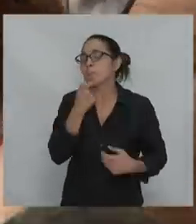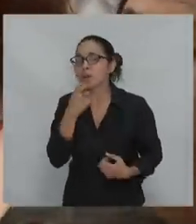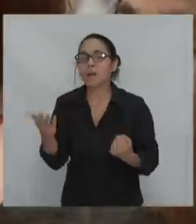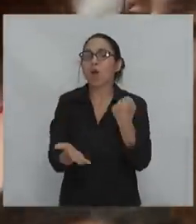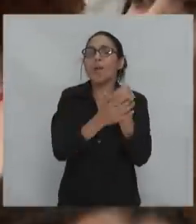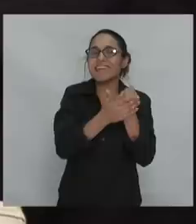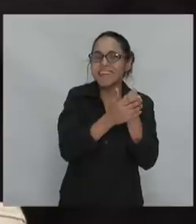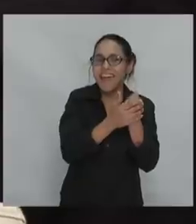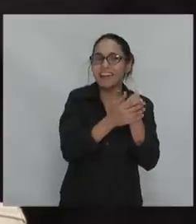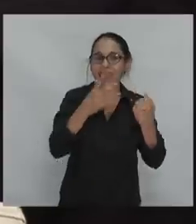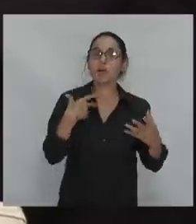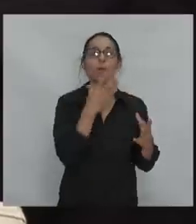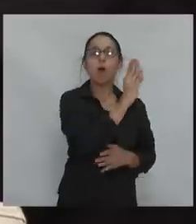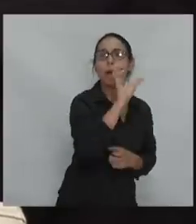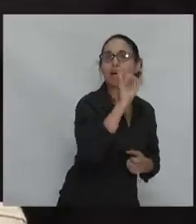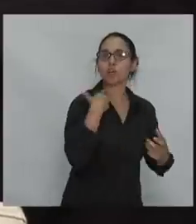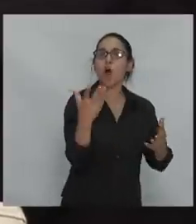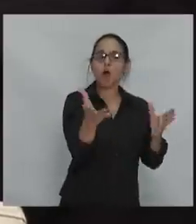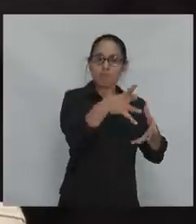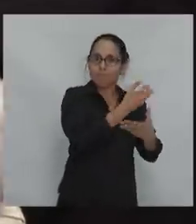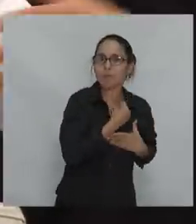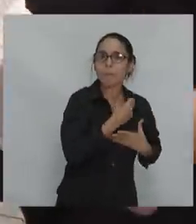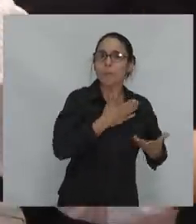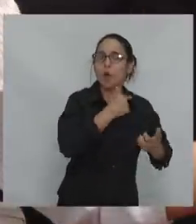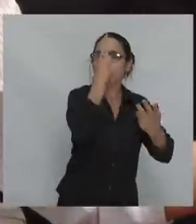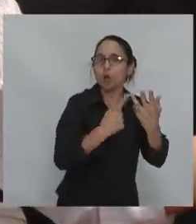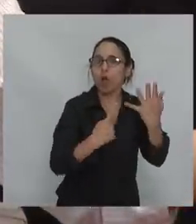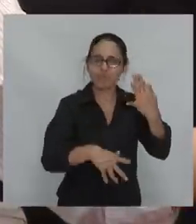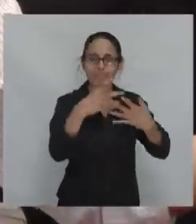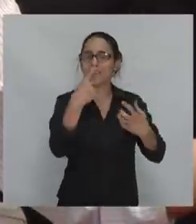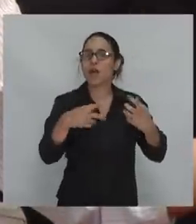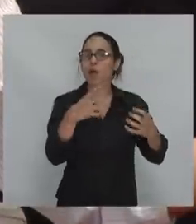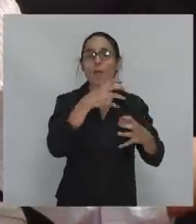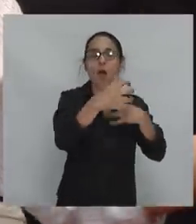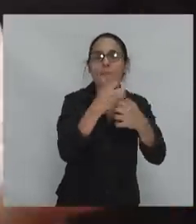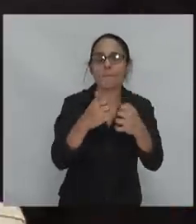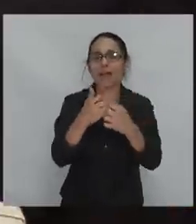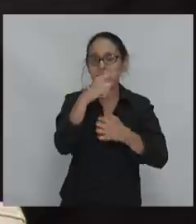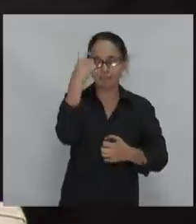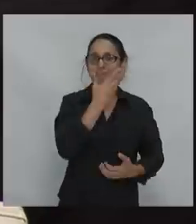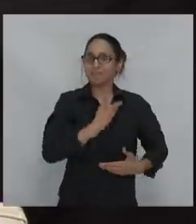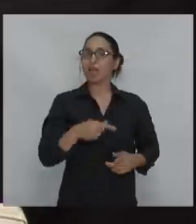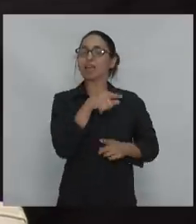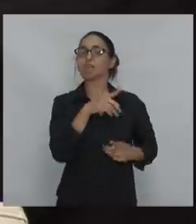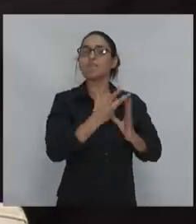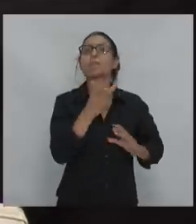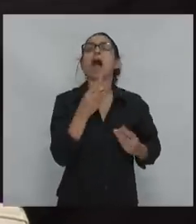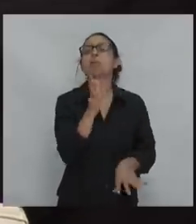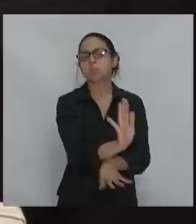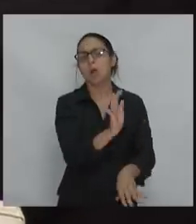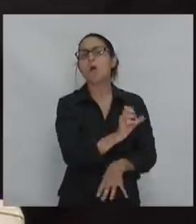¿Los comunistas se han vuelto globalizados y los privatizadores se han convertido en